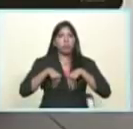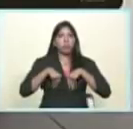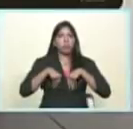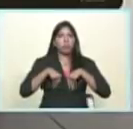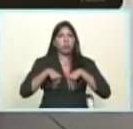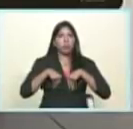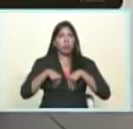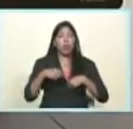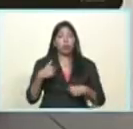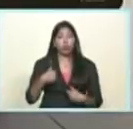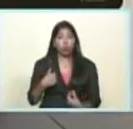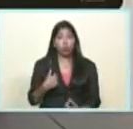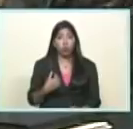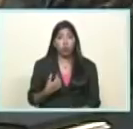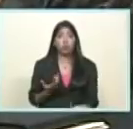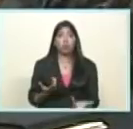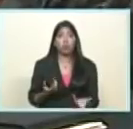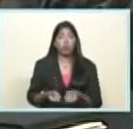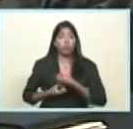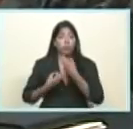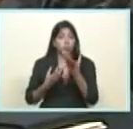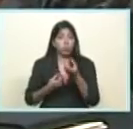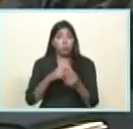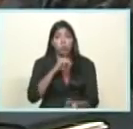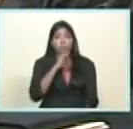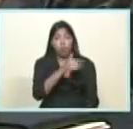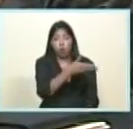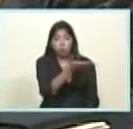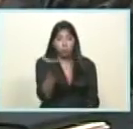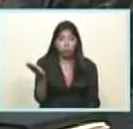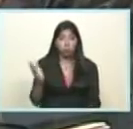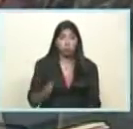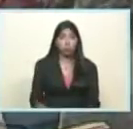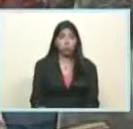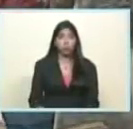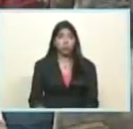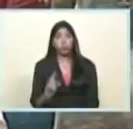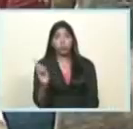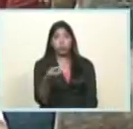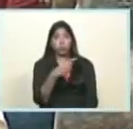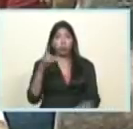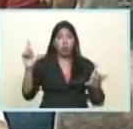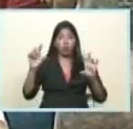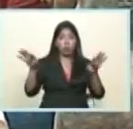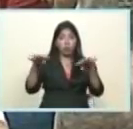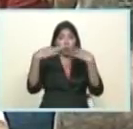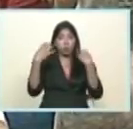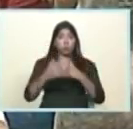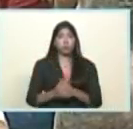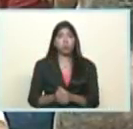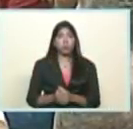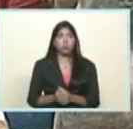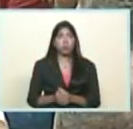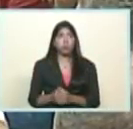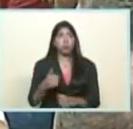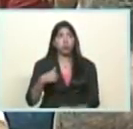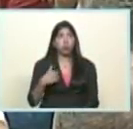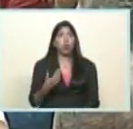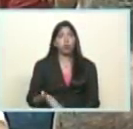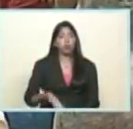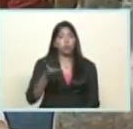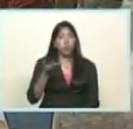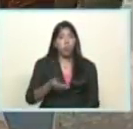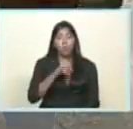estoy haciendo estos comentarios en buena medida bueno para que todos puedan conectarse a esta cadena nacional de radio y televisión tengo importantes anuncios